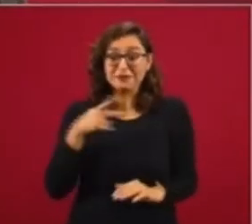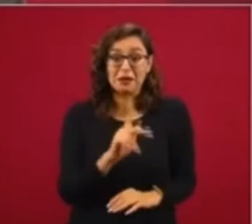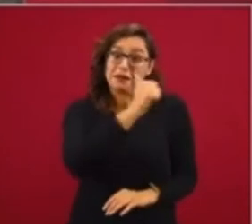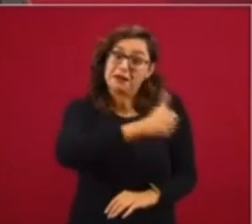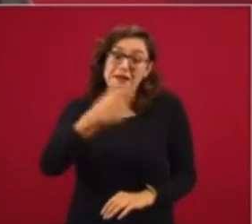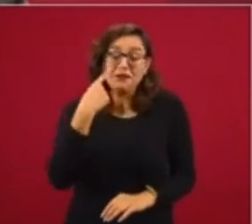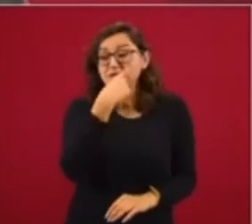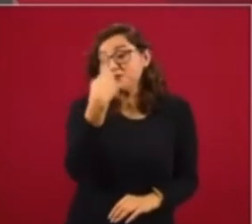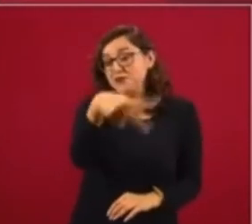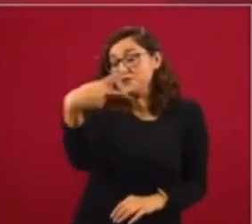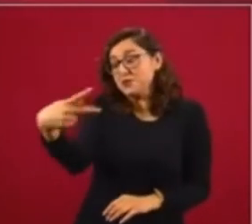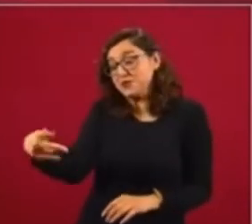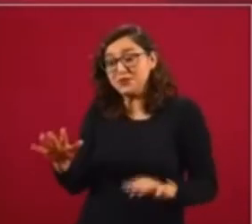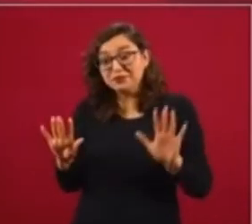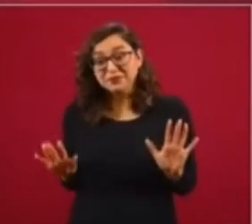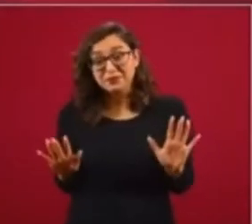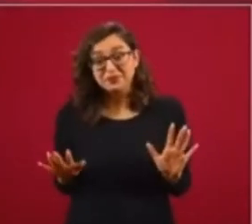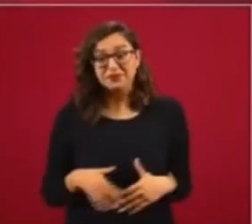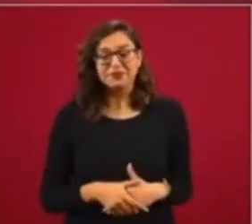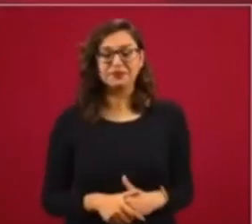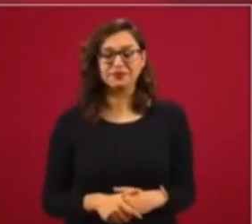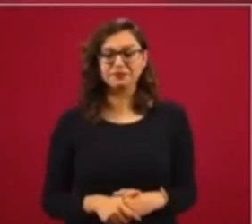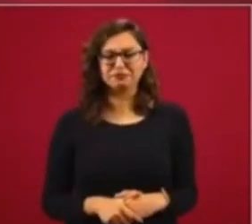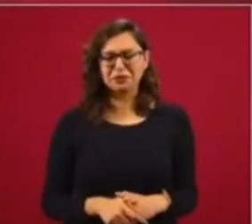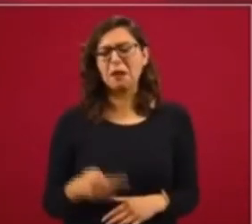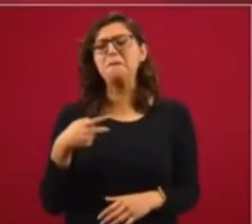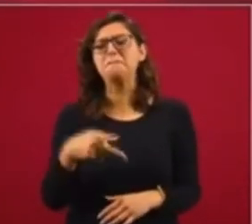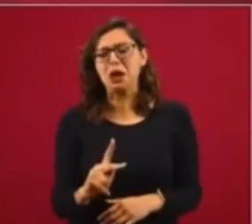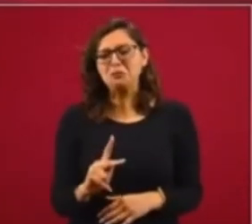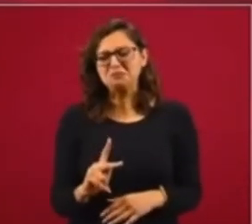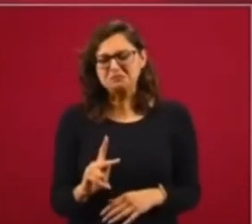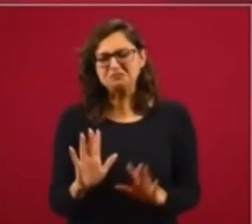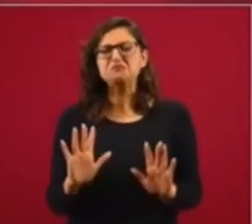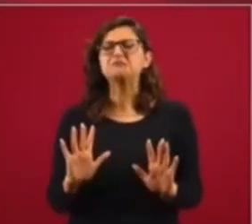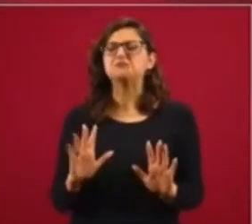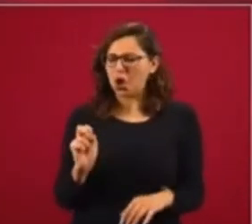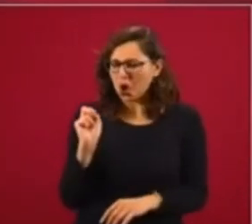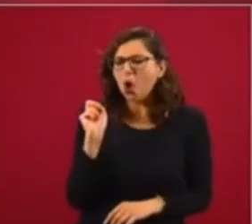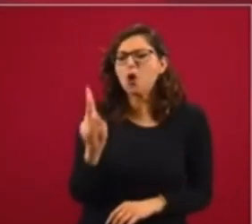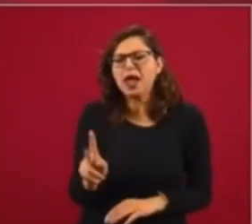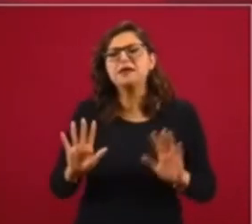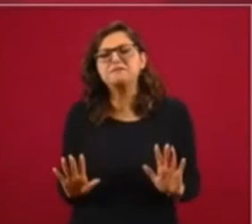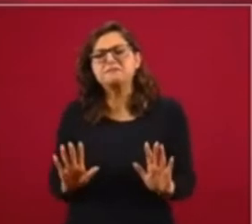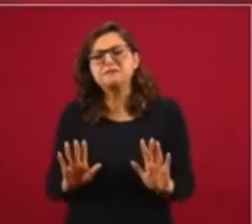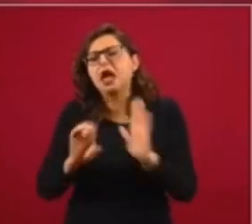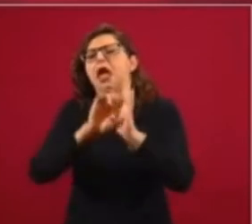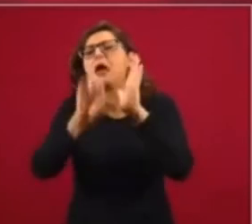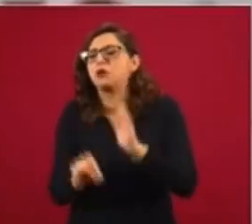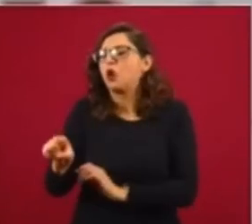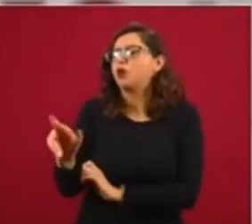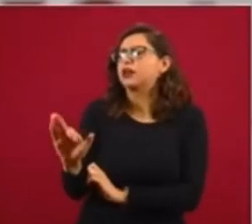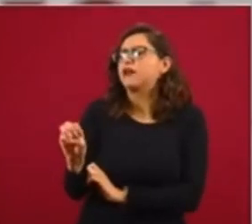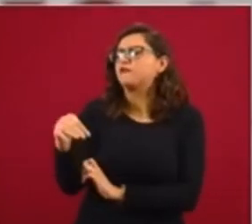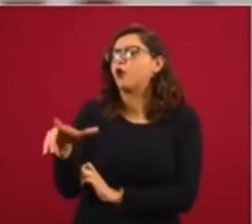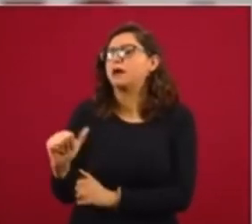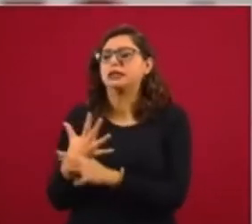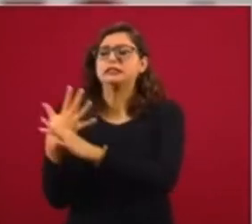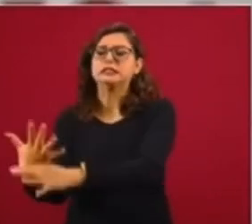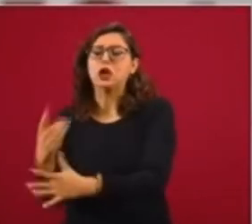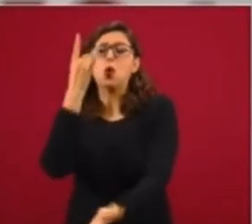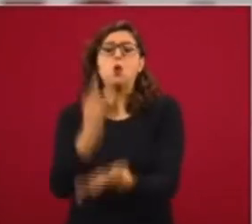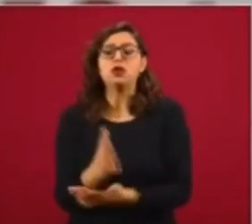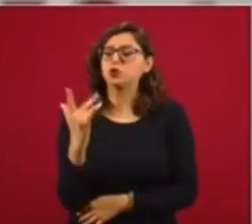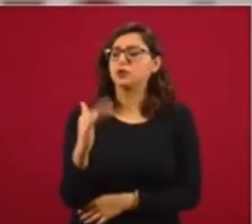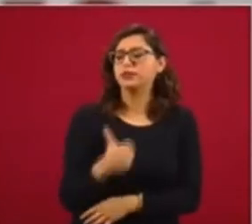medición. Pero a ver, aceptando sin conceder, como dicen los abogados, y es como dice la reforma. La reforma dice que traigo 56